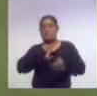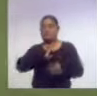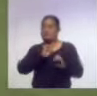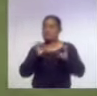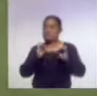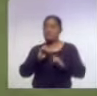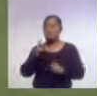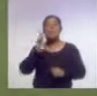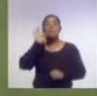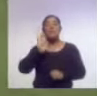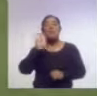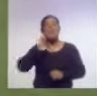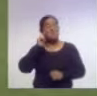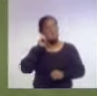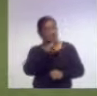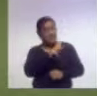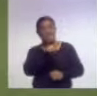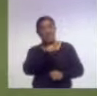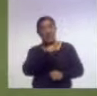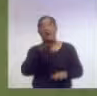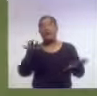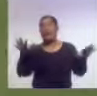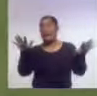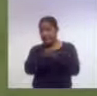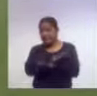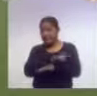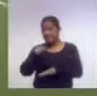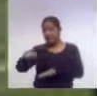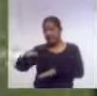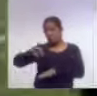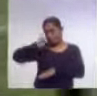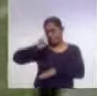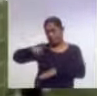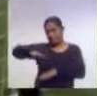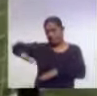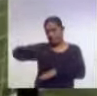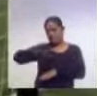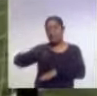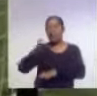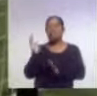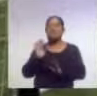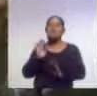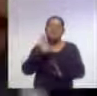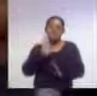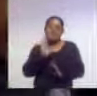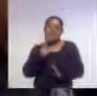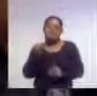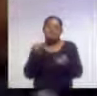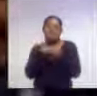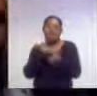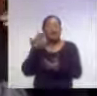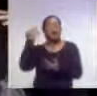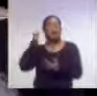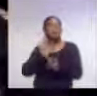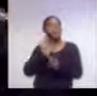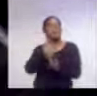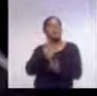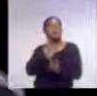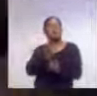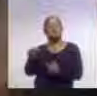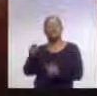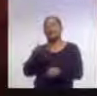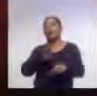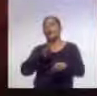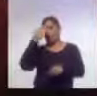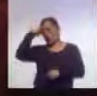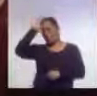parece indicar que si hay un cambio importante del cuadro titular, que parece ser que no va a variar mucho de lo que mostró precisamente la selección contra Cuba,